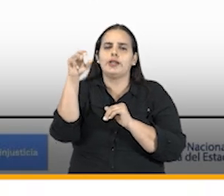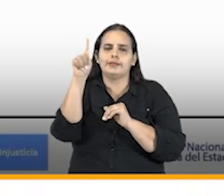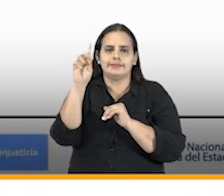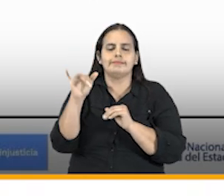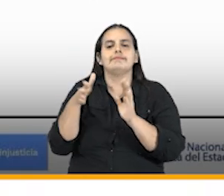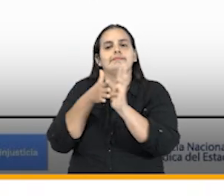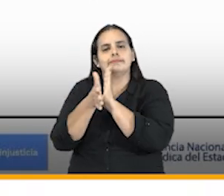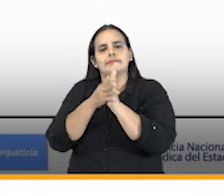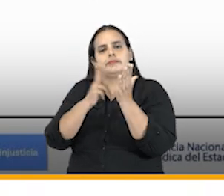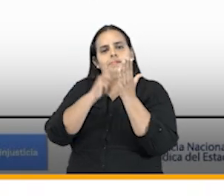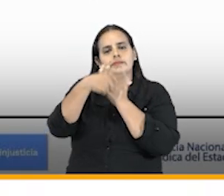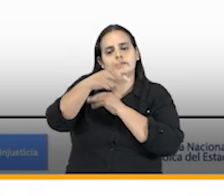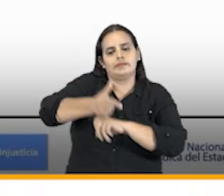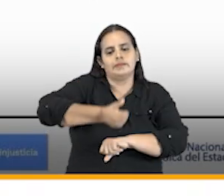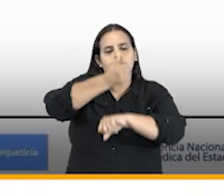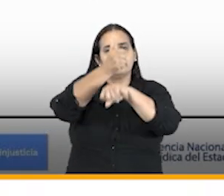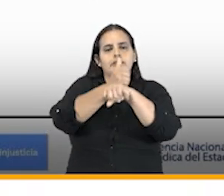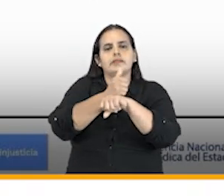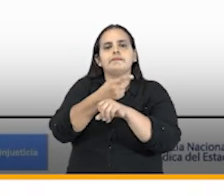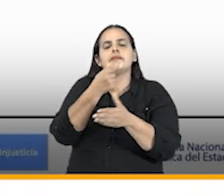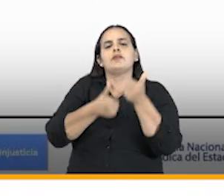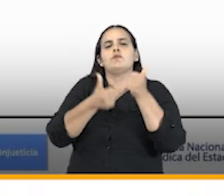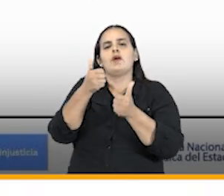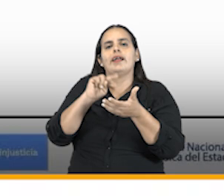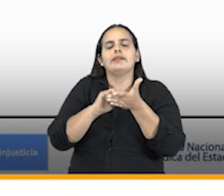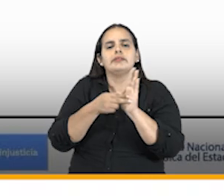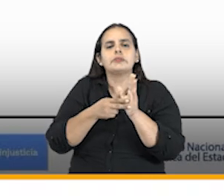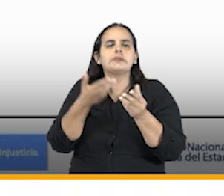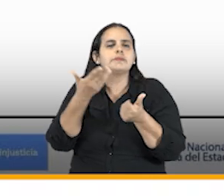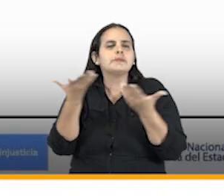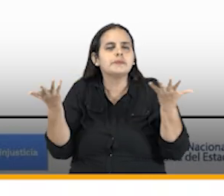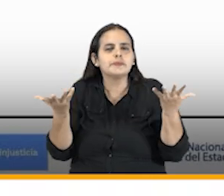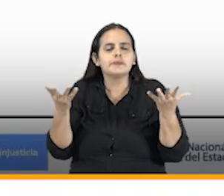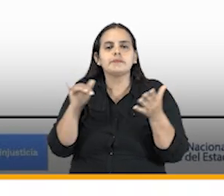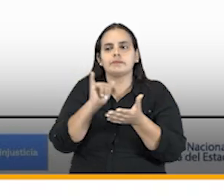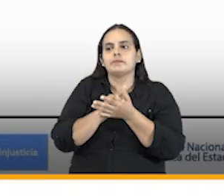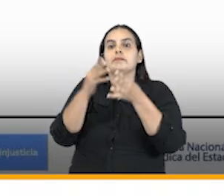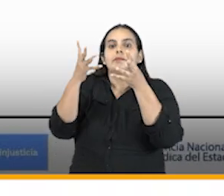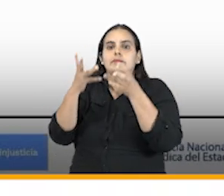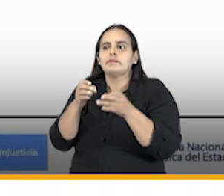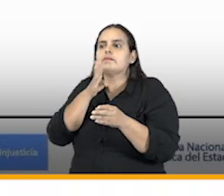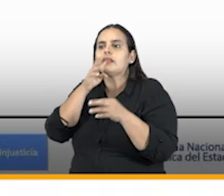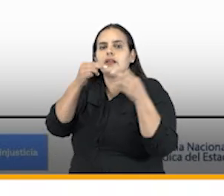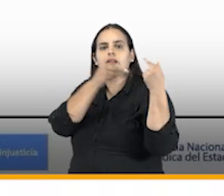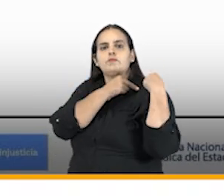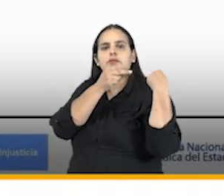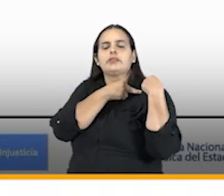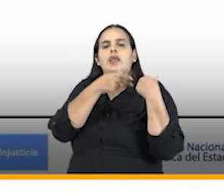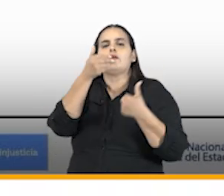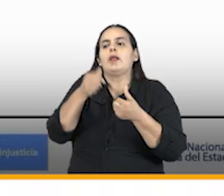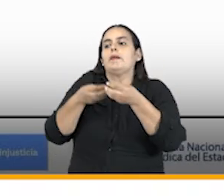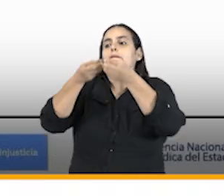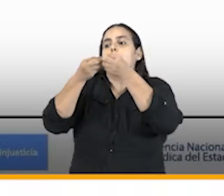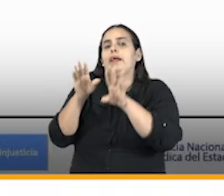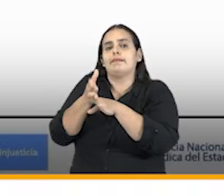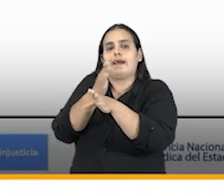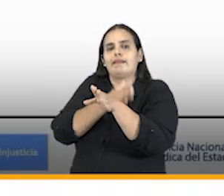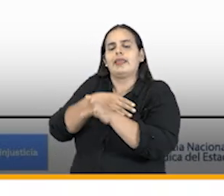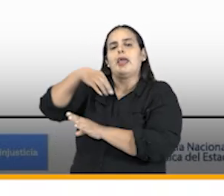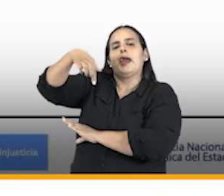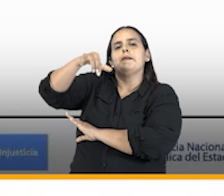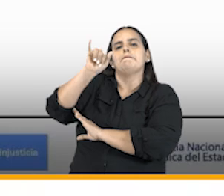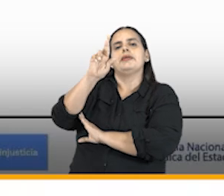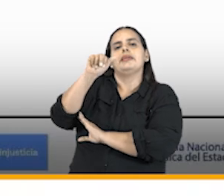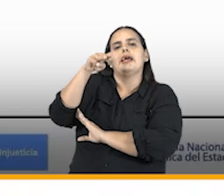pleito que mencionó hace un momento nuestro director relacionado con las pirámides en donde se pretendía indigarles responsabilidad al estado por la pérdida de los recursos de